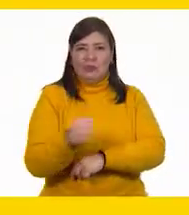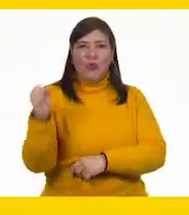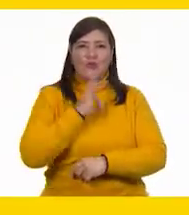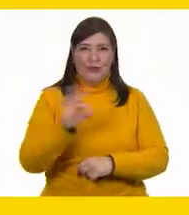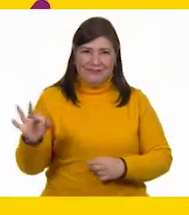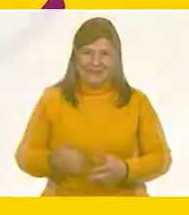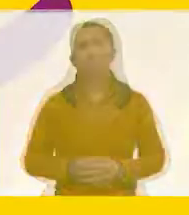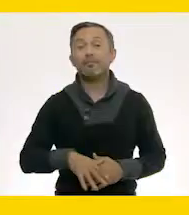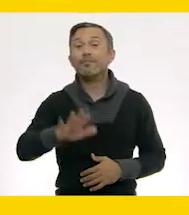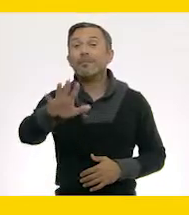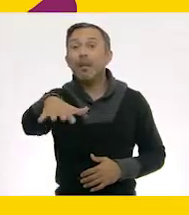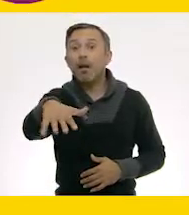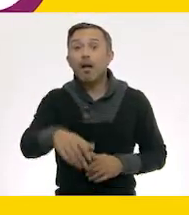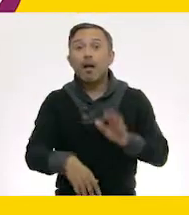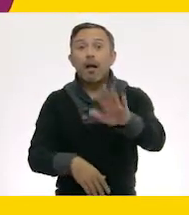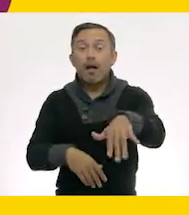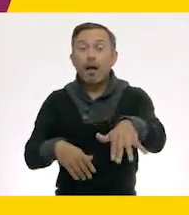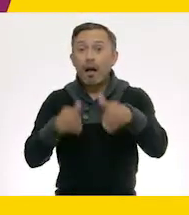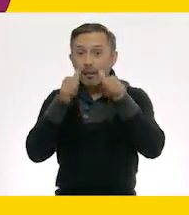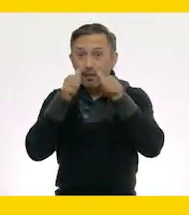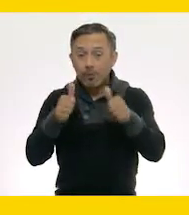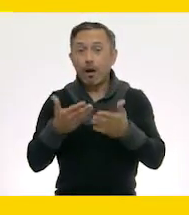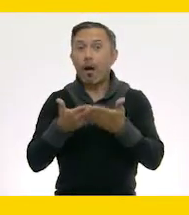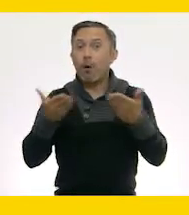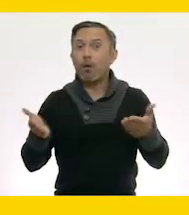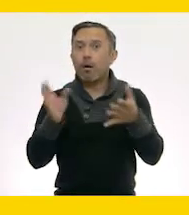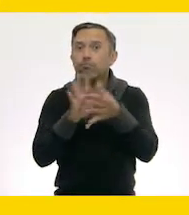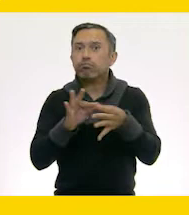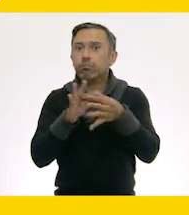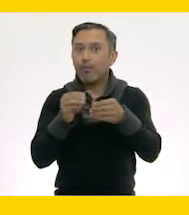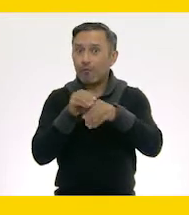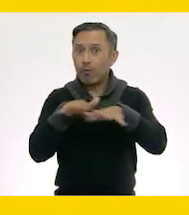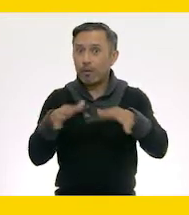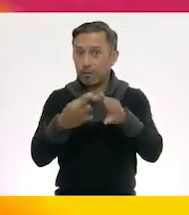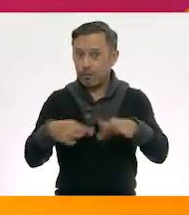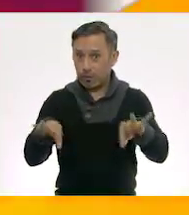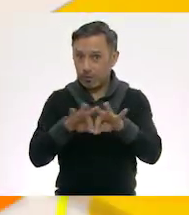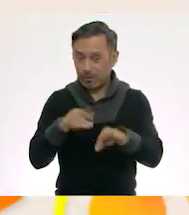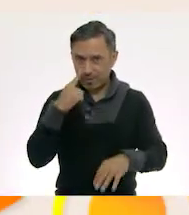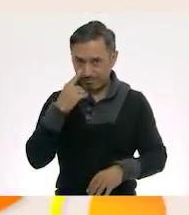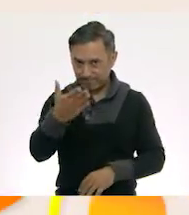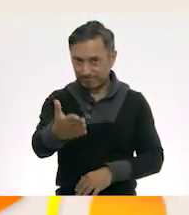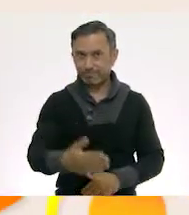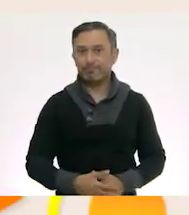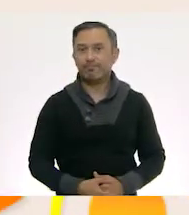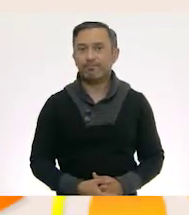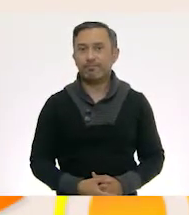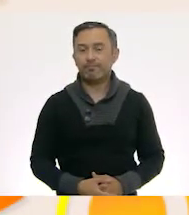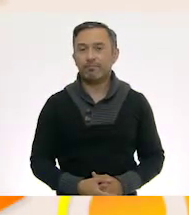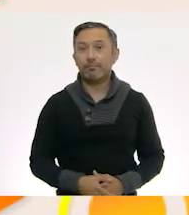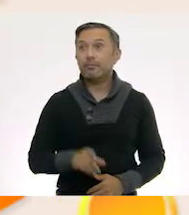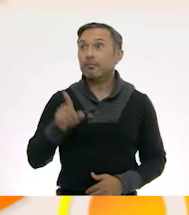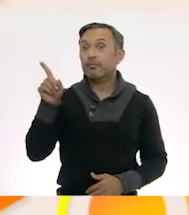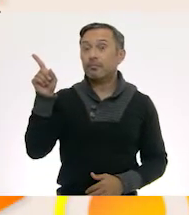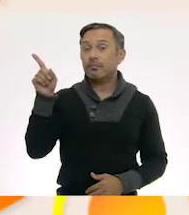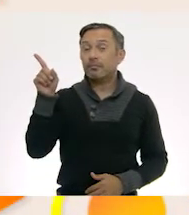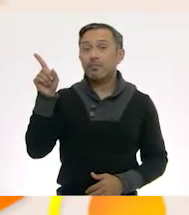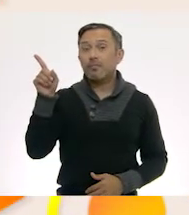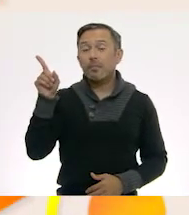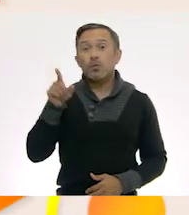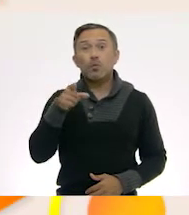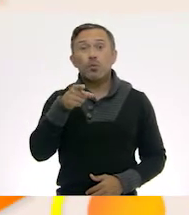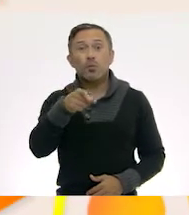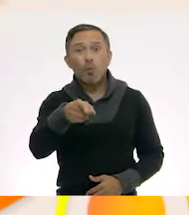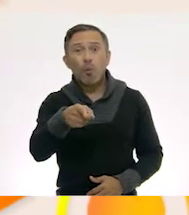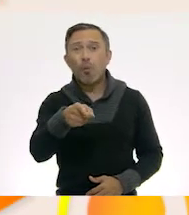¡Atención! ¡Atención! A continuación, información importante. A este número puedes llamar cuando tú